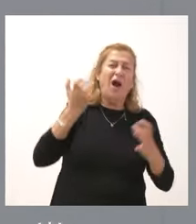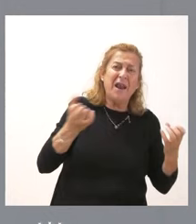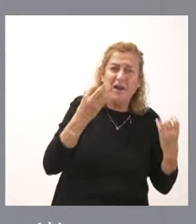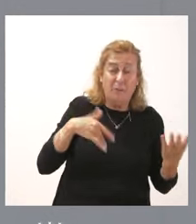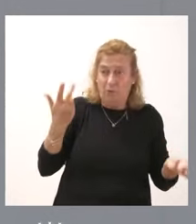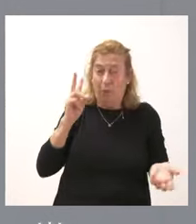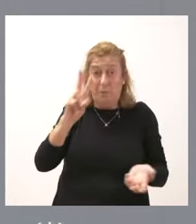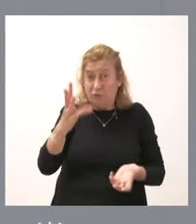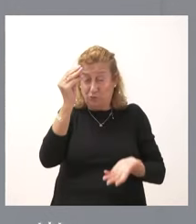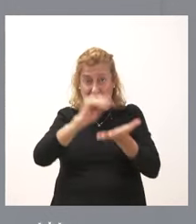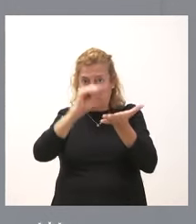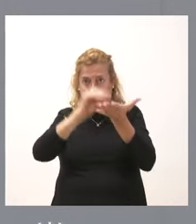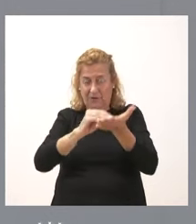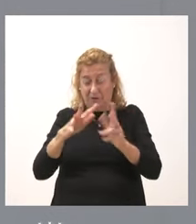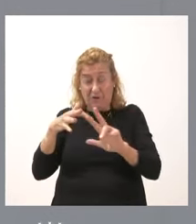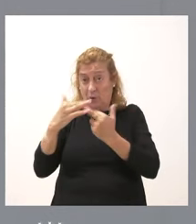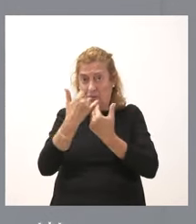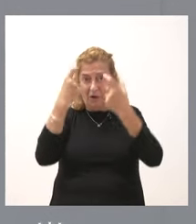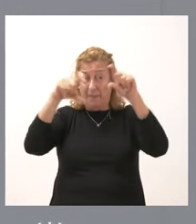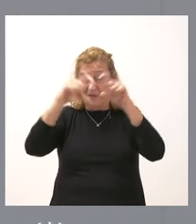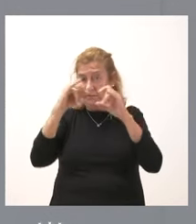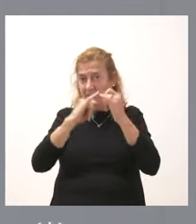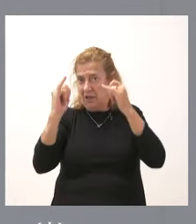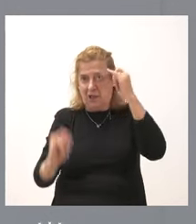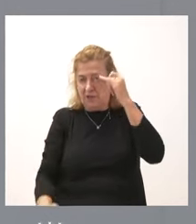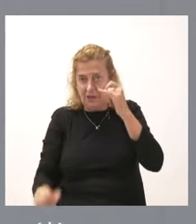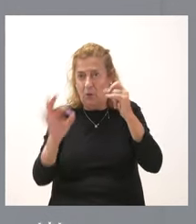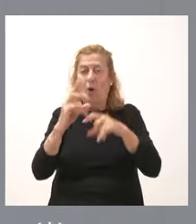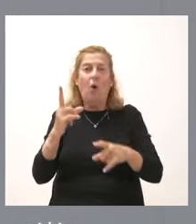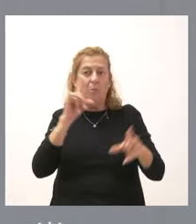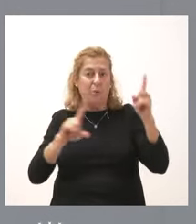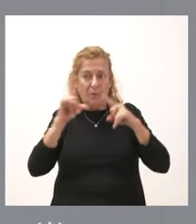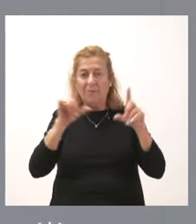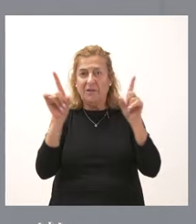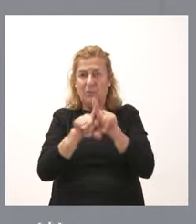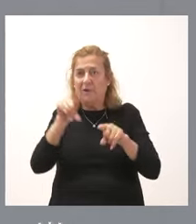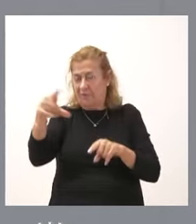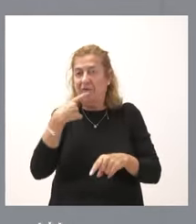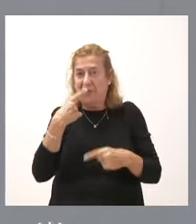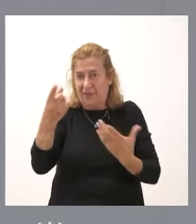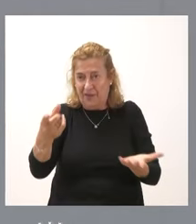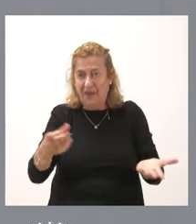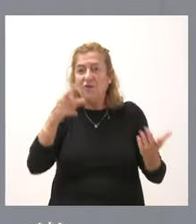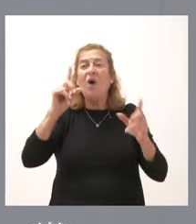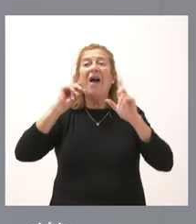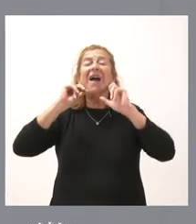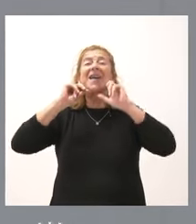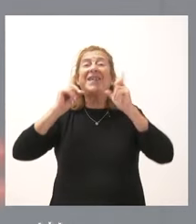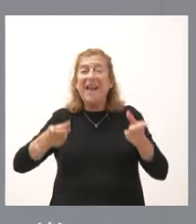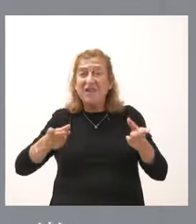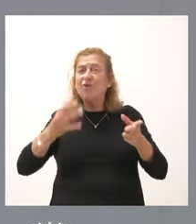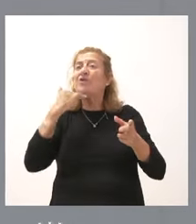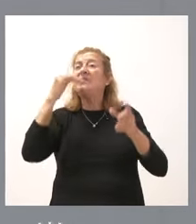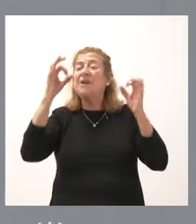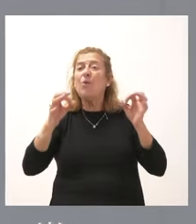muchos días circunstancias de empresas en crisis o en dificultades como la que usted señala. Su caso seguramente es un caso